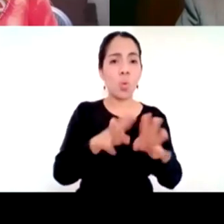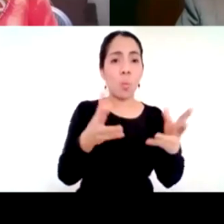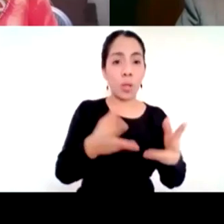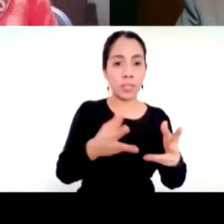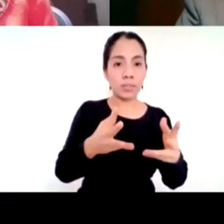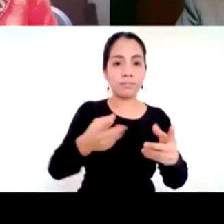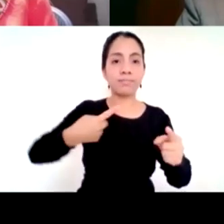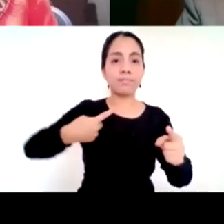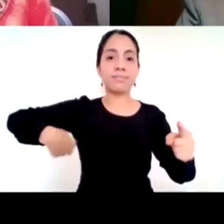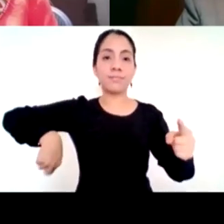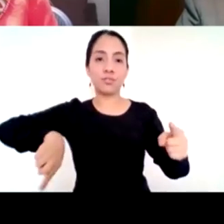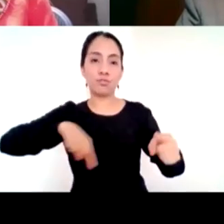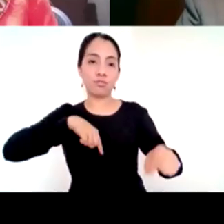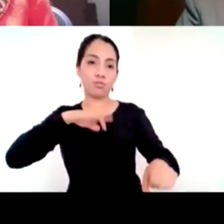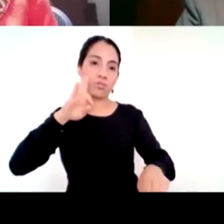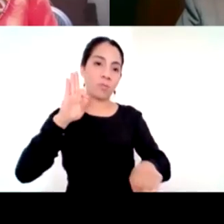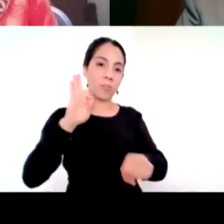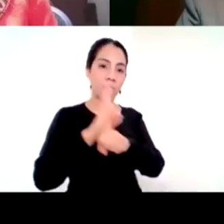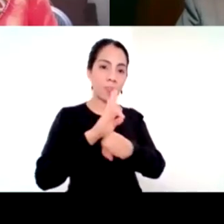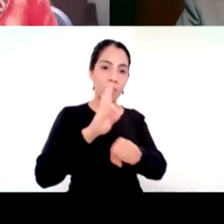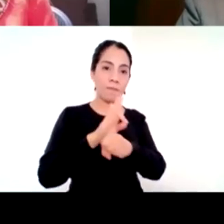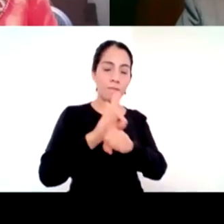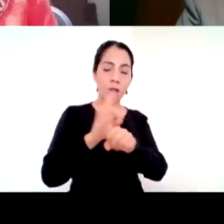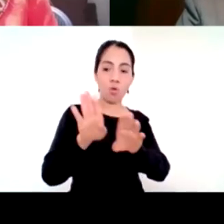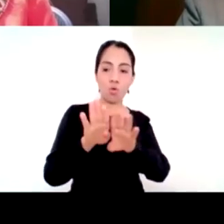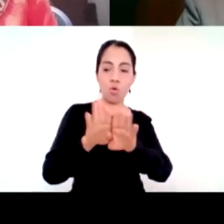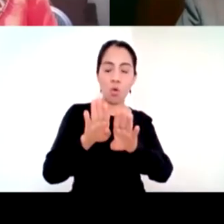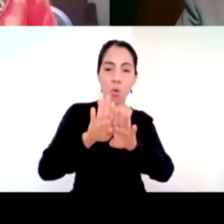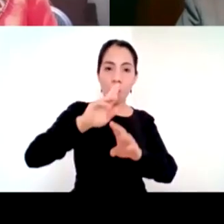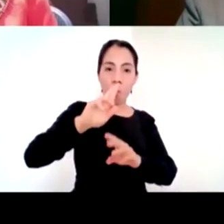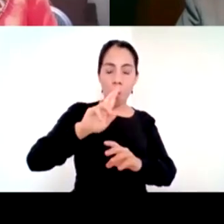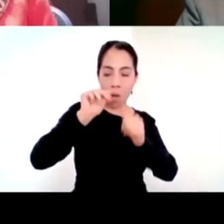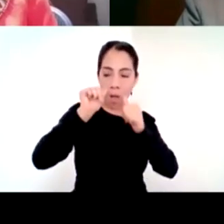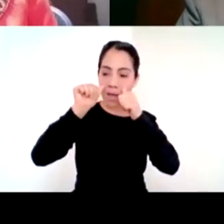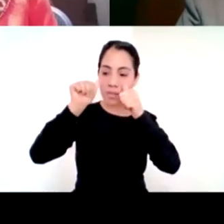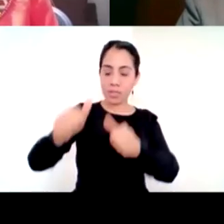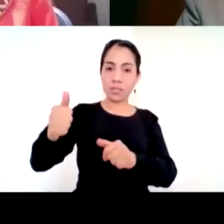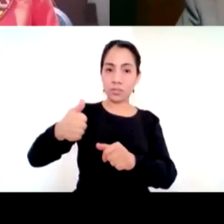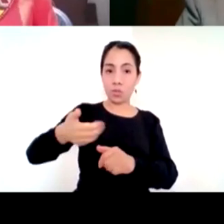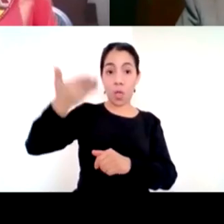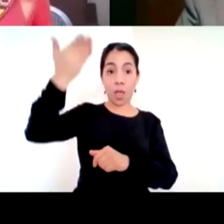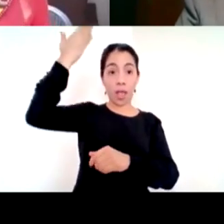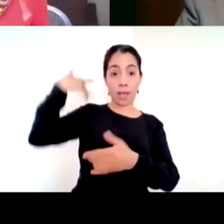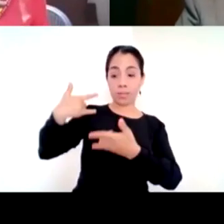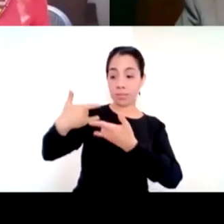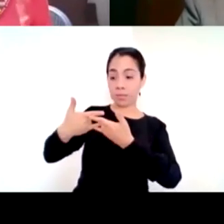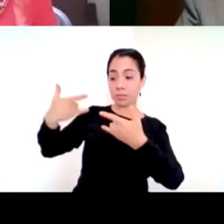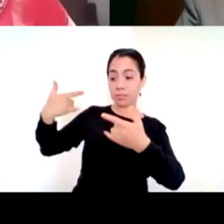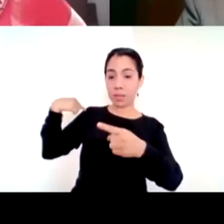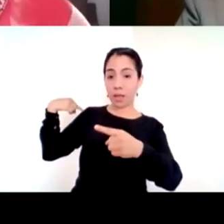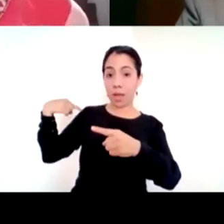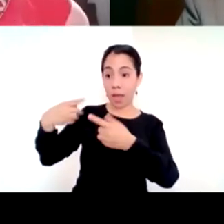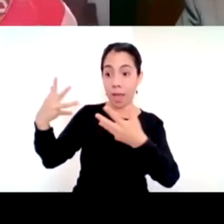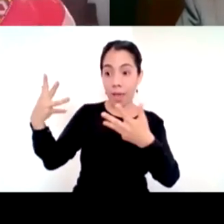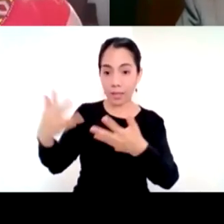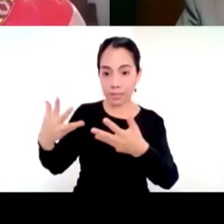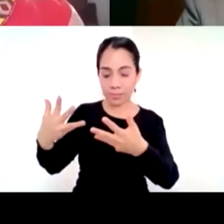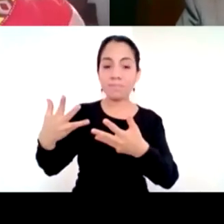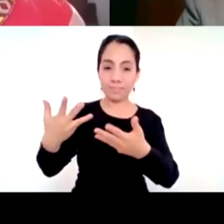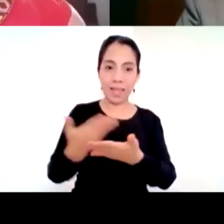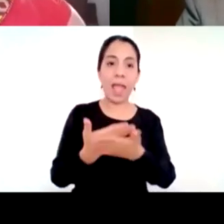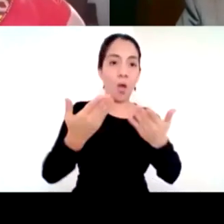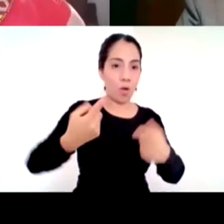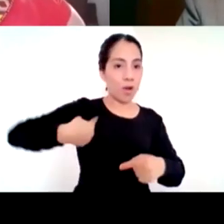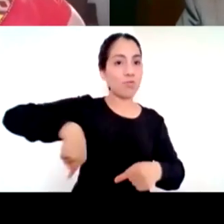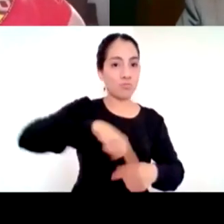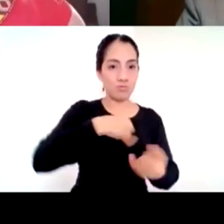y las cenizas de nuestros ancestros. Yo quiero decir que yo estoy muy agradecido con el secretario por permitirme esta oportunidad de compartir